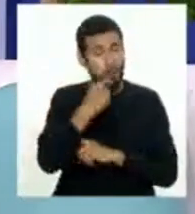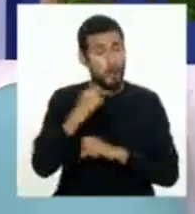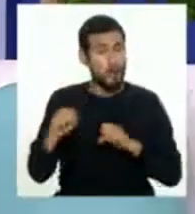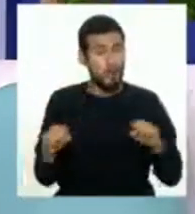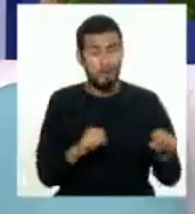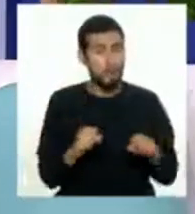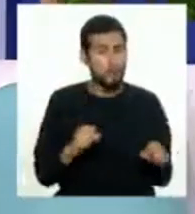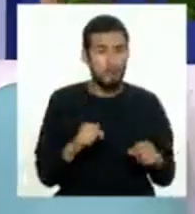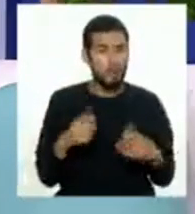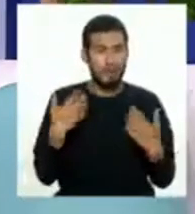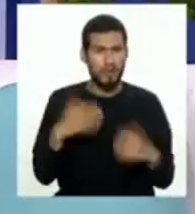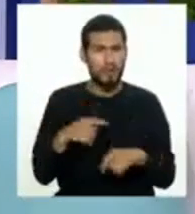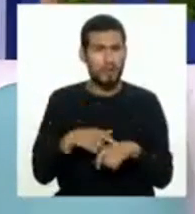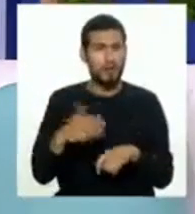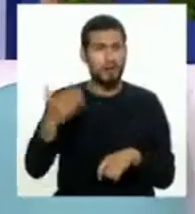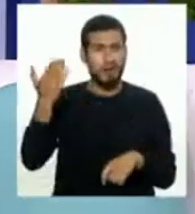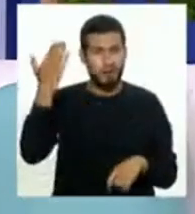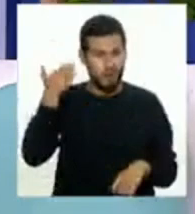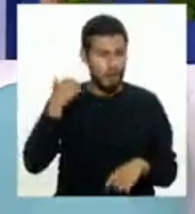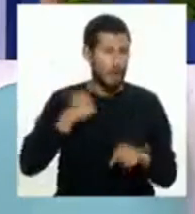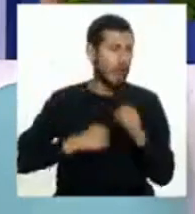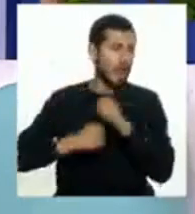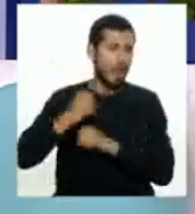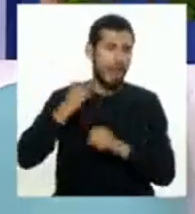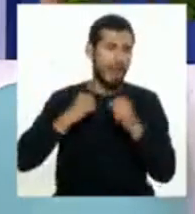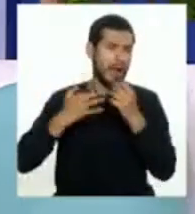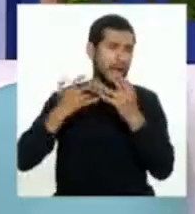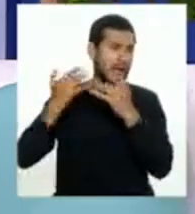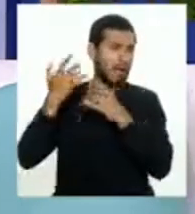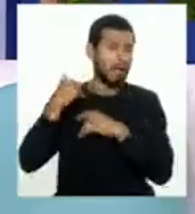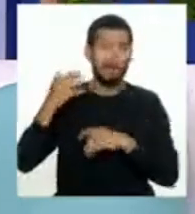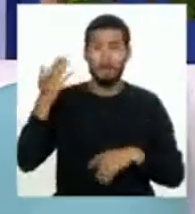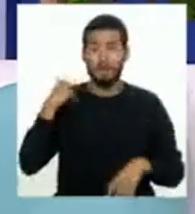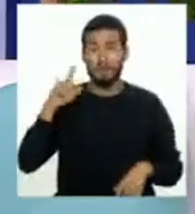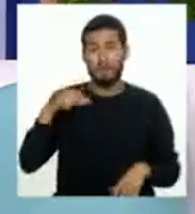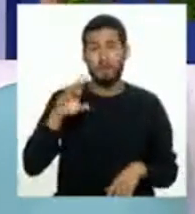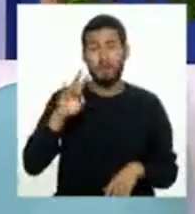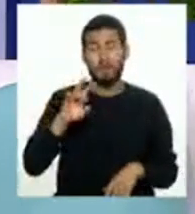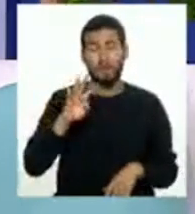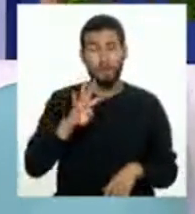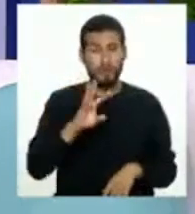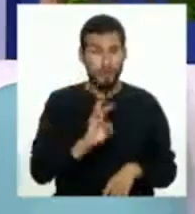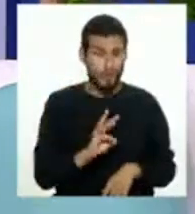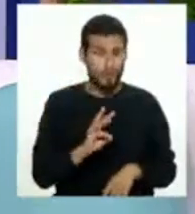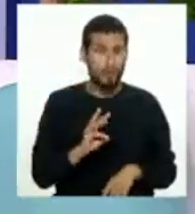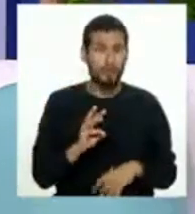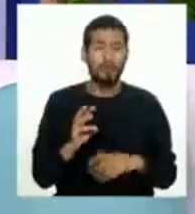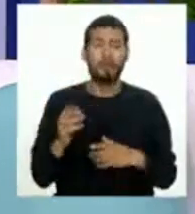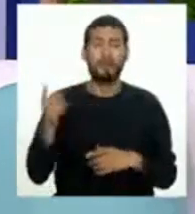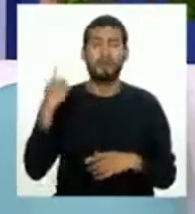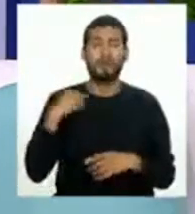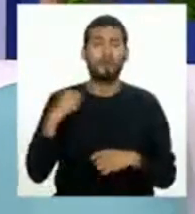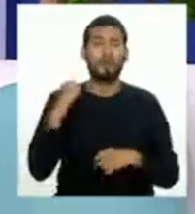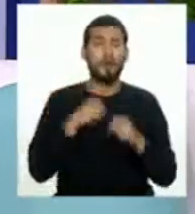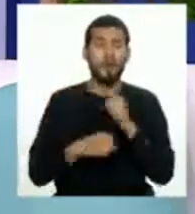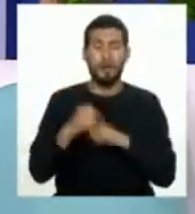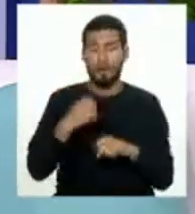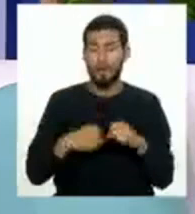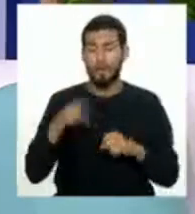desde ya hace muchos años. Hay un terremoto en el año 1746, luego en el terremoto de